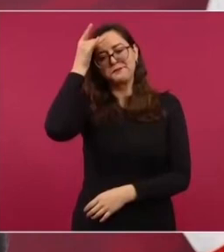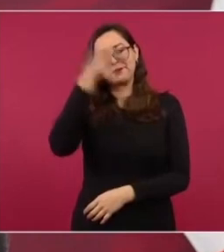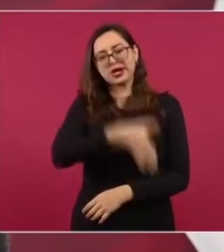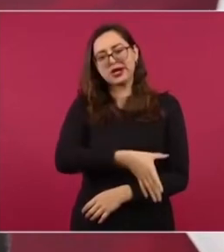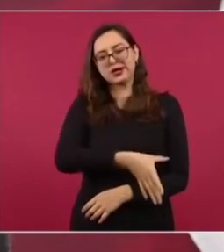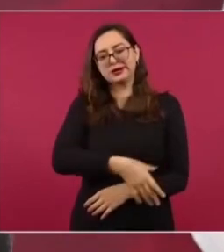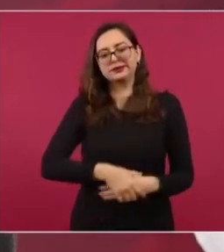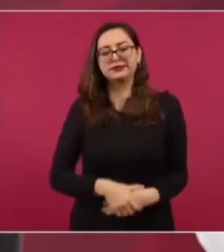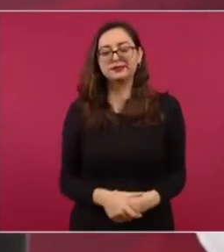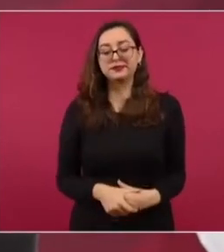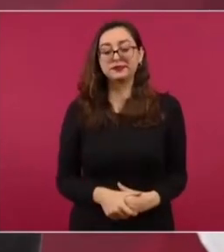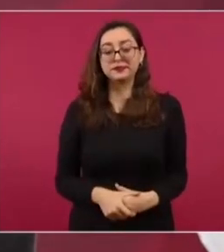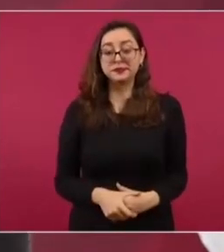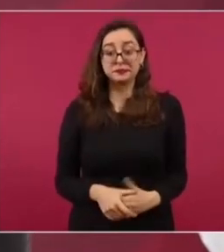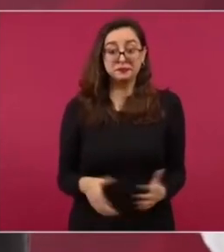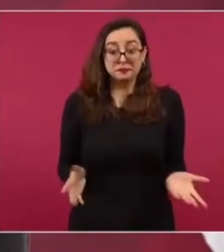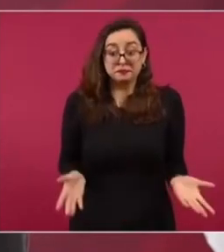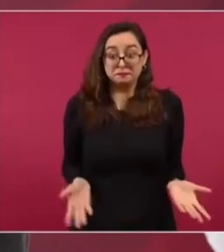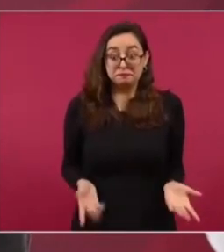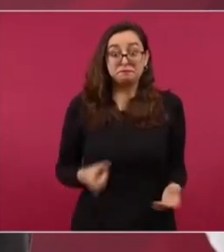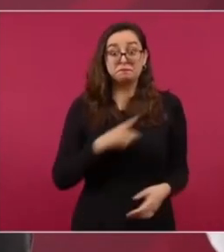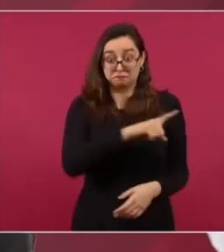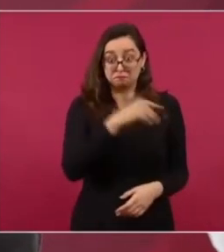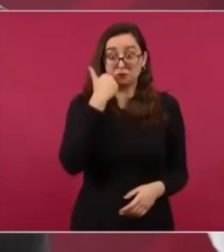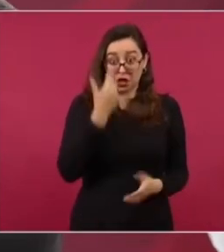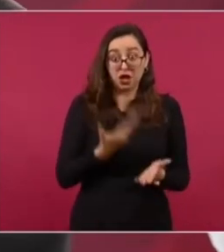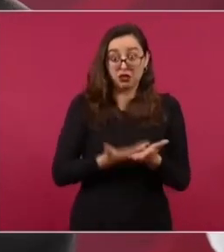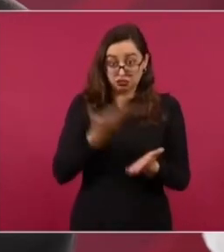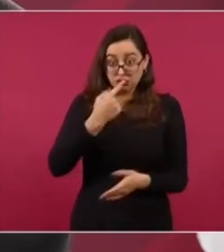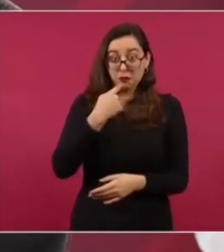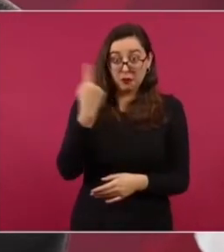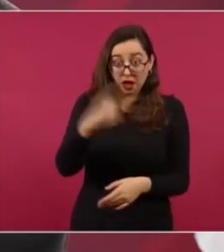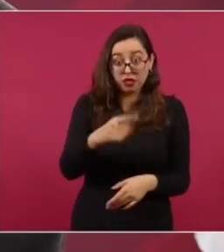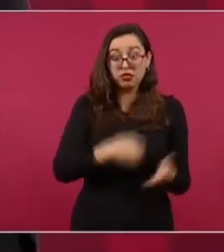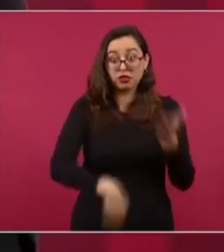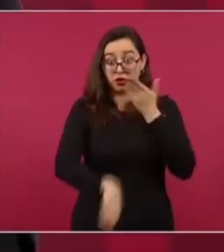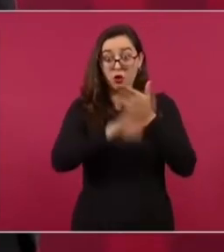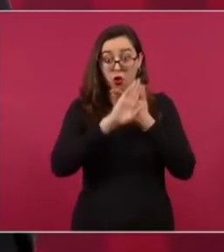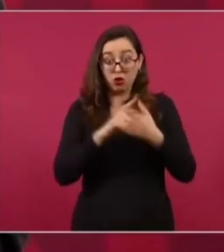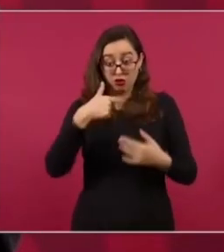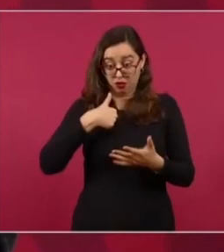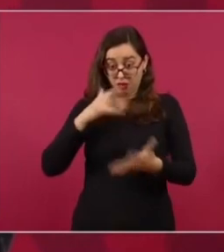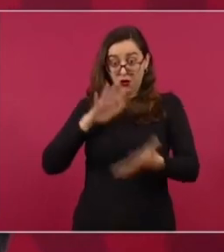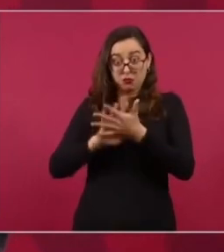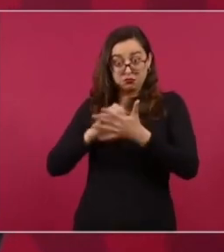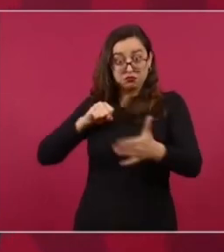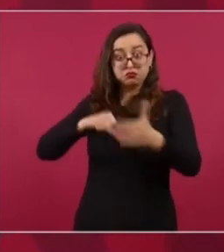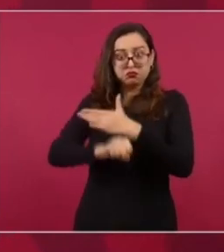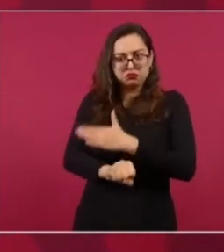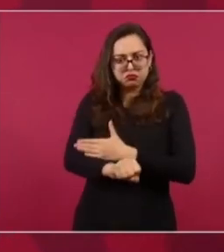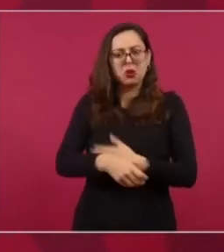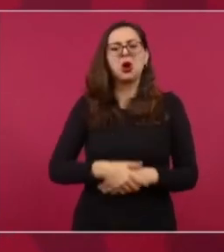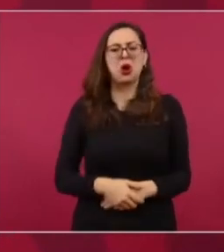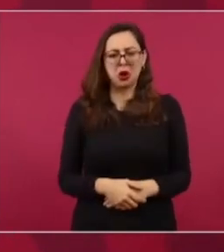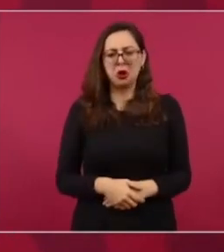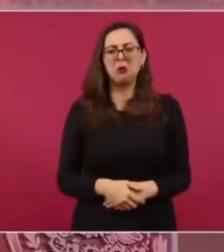si quieren meterme a la cárcel cuando termine